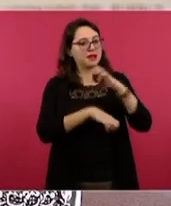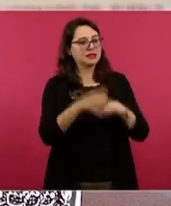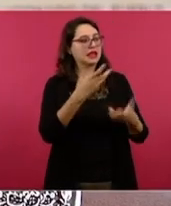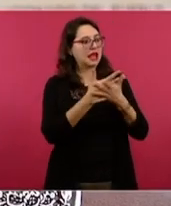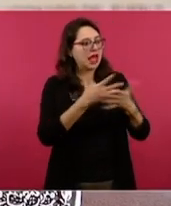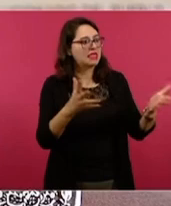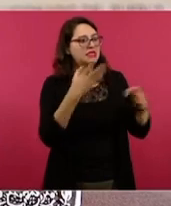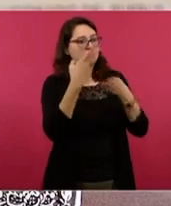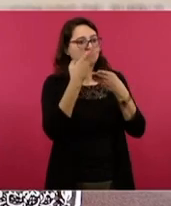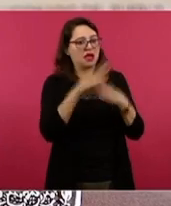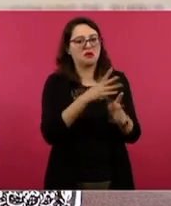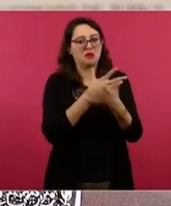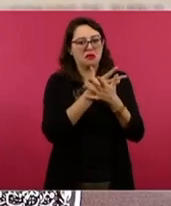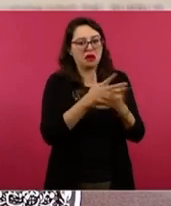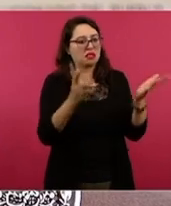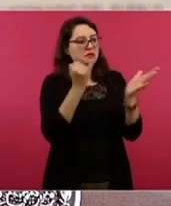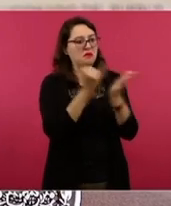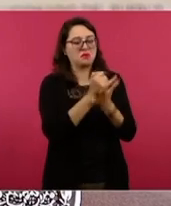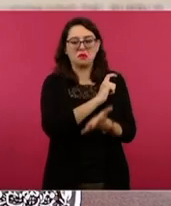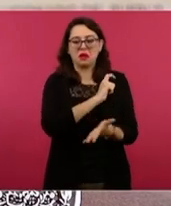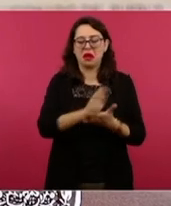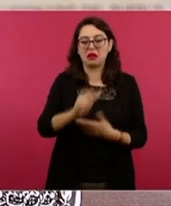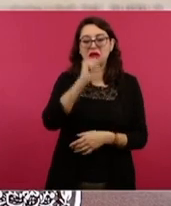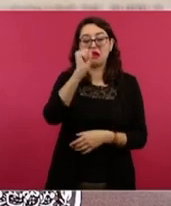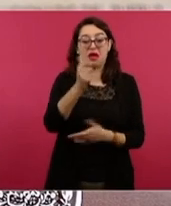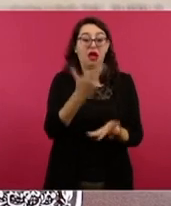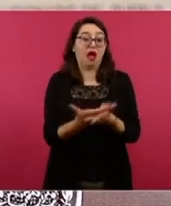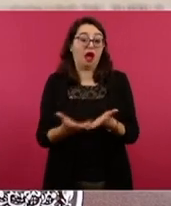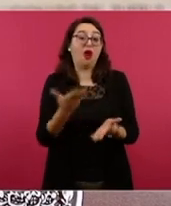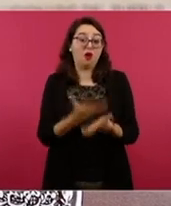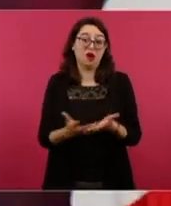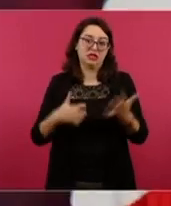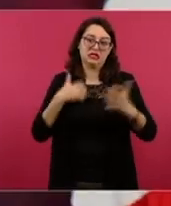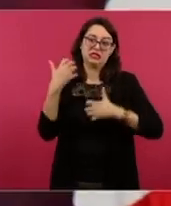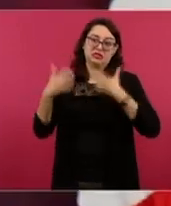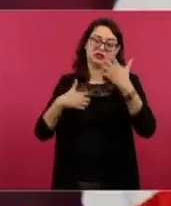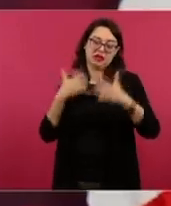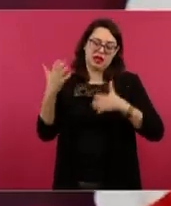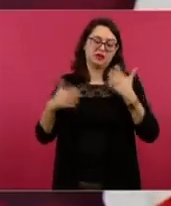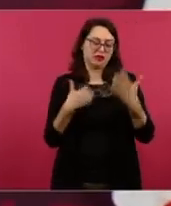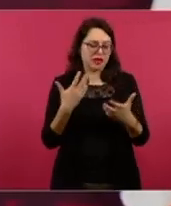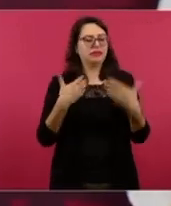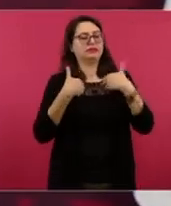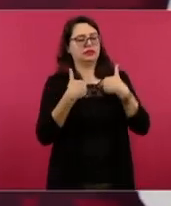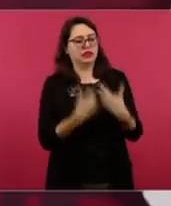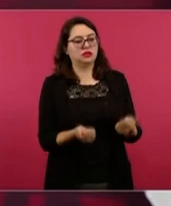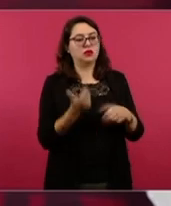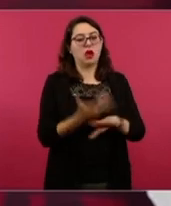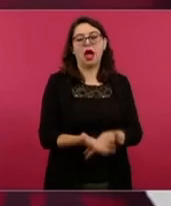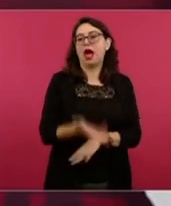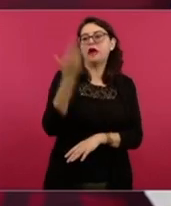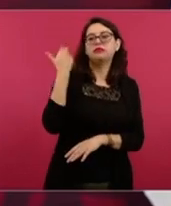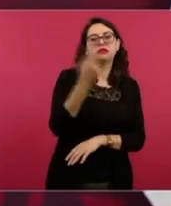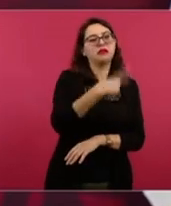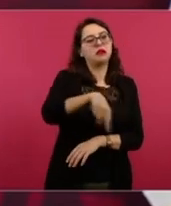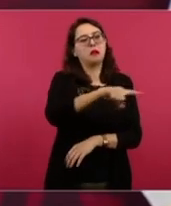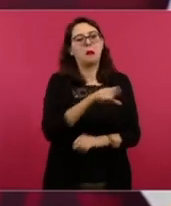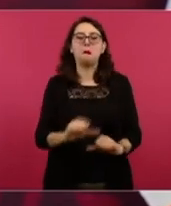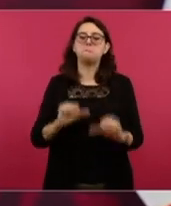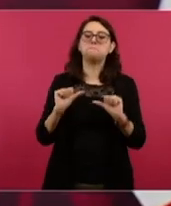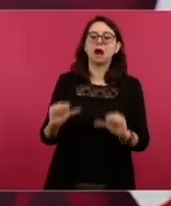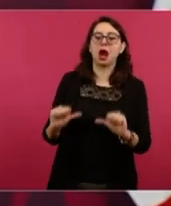no pagaban impuestos y si pagaban los impuestos se les devolvía,